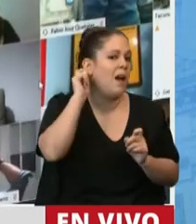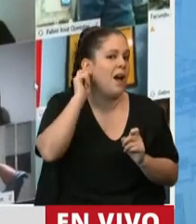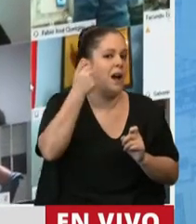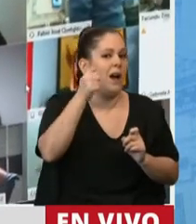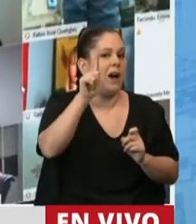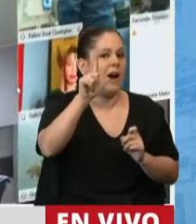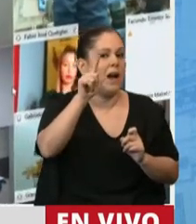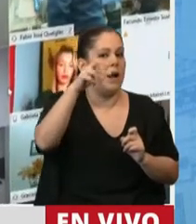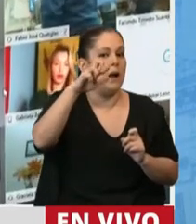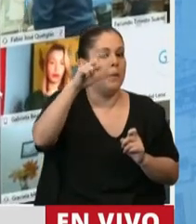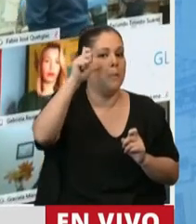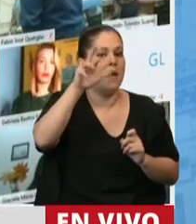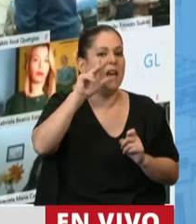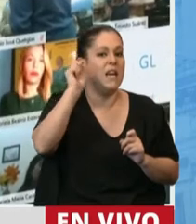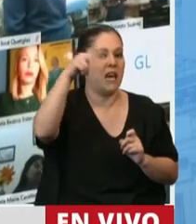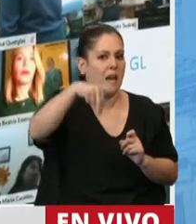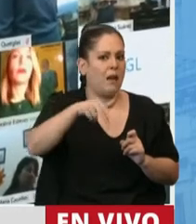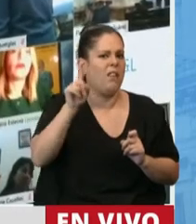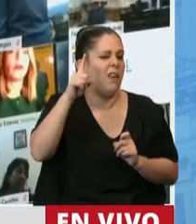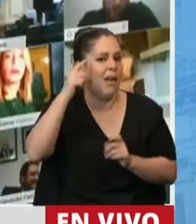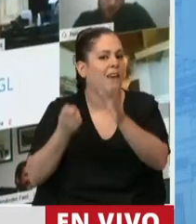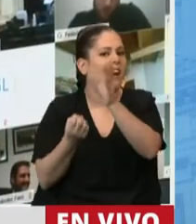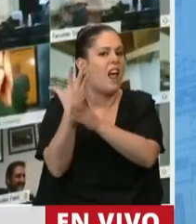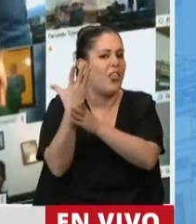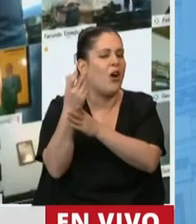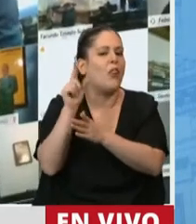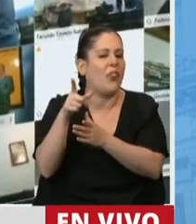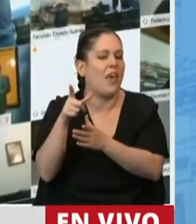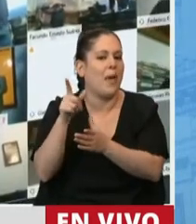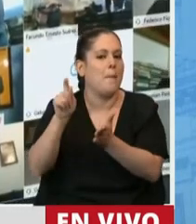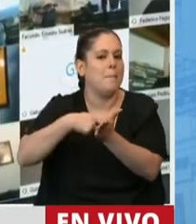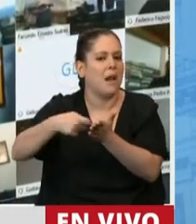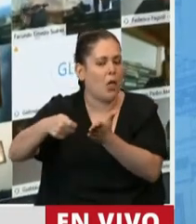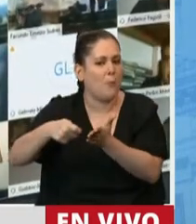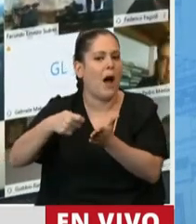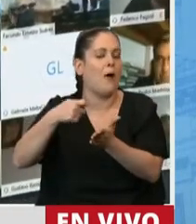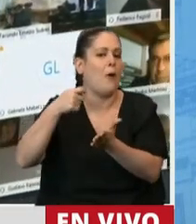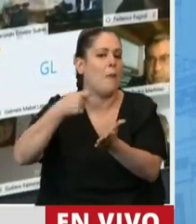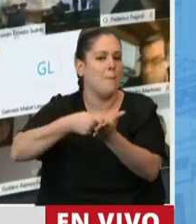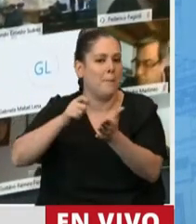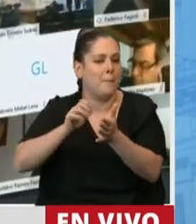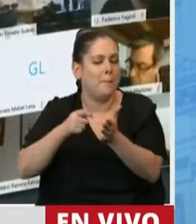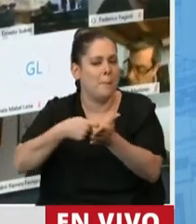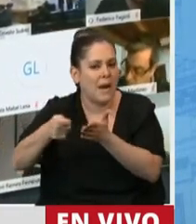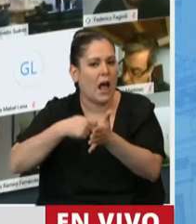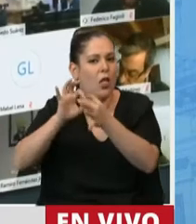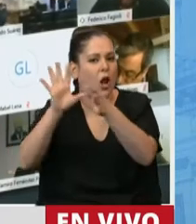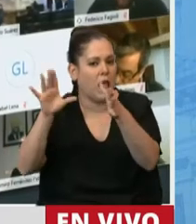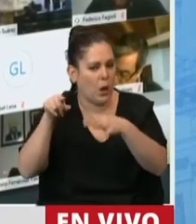CEO del Mercado Pago, del Mercado Libre. Digo, uno de los principales, según la revista Forbes,